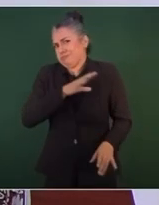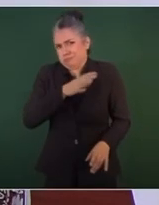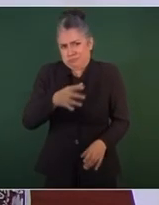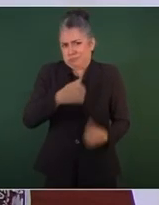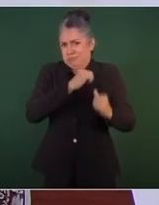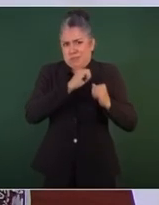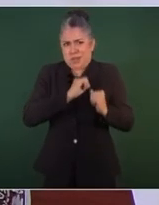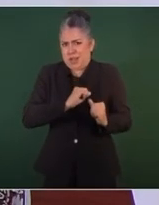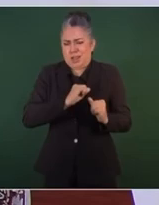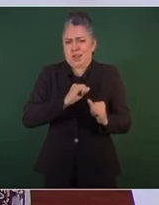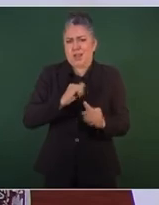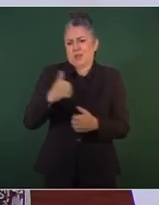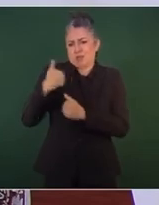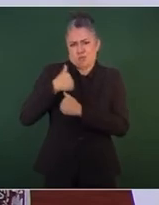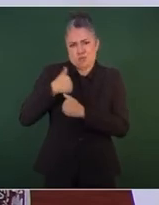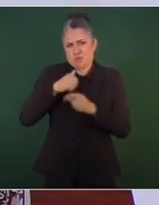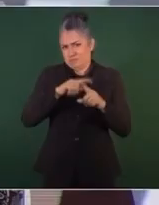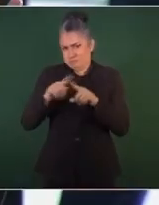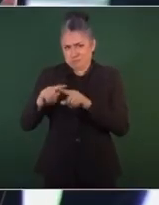de México.